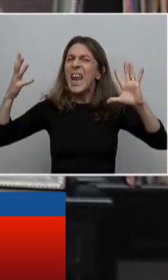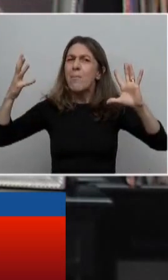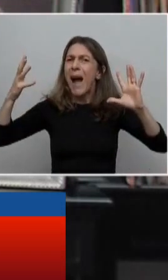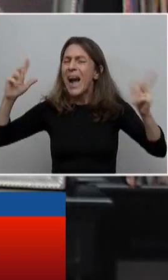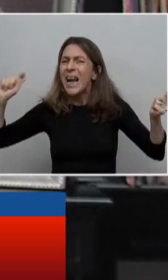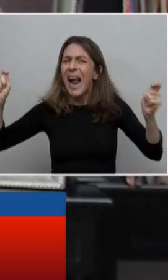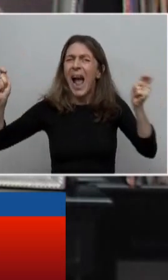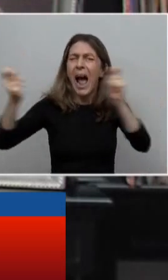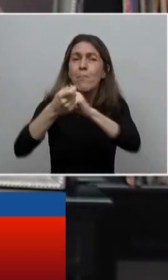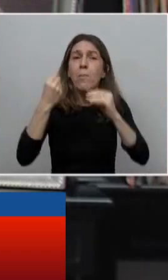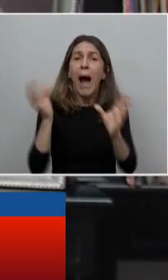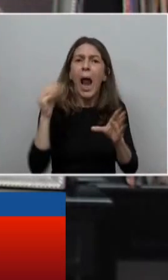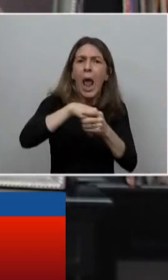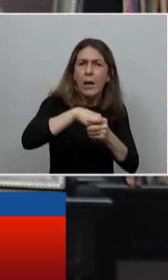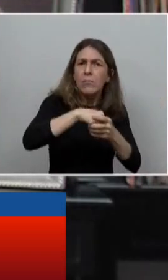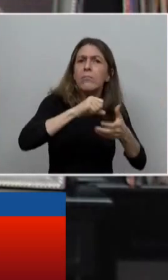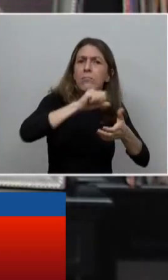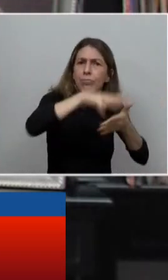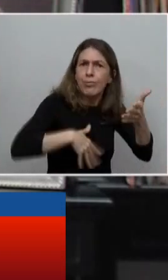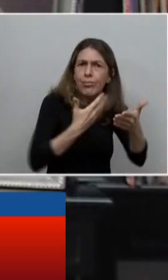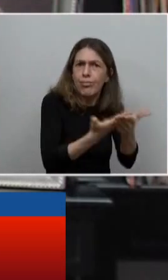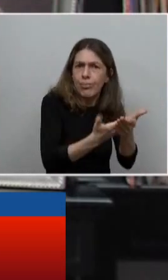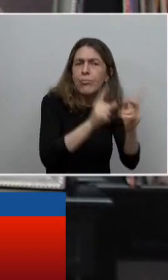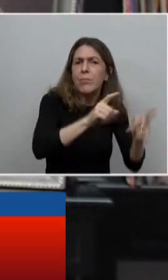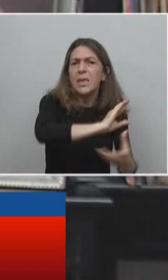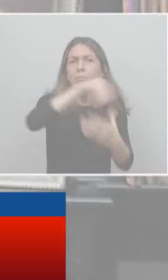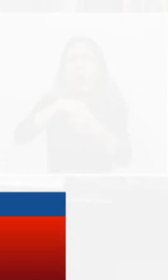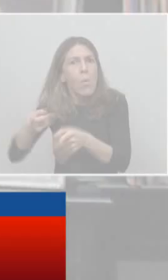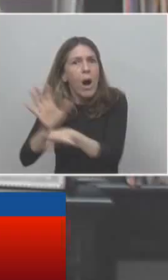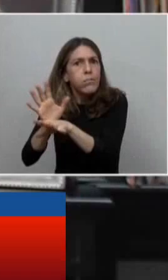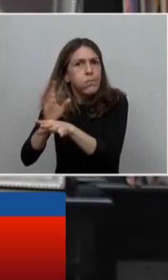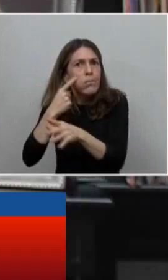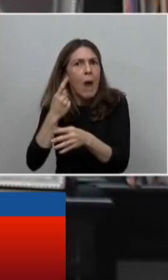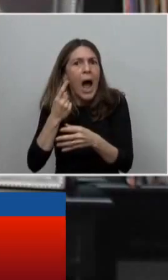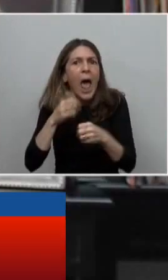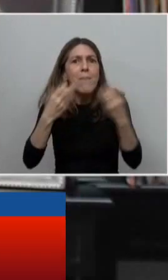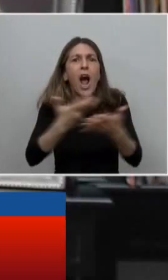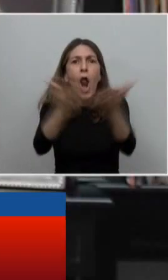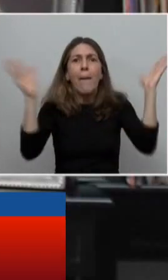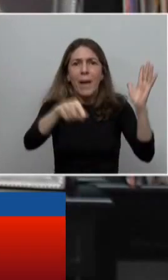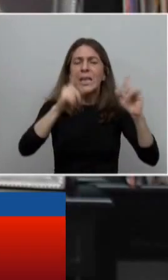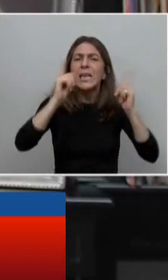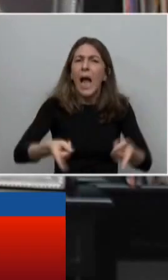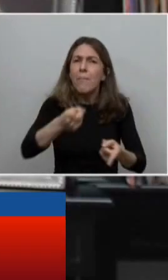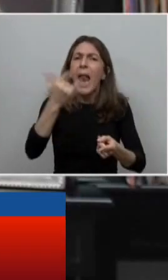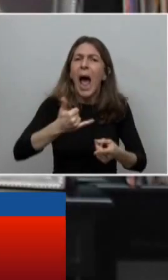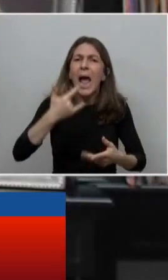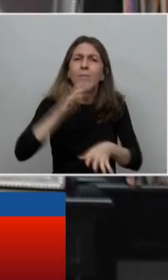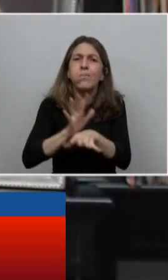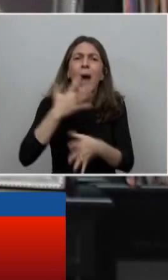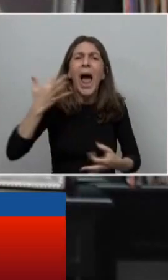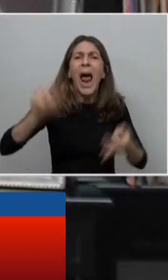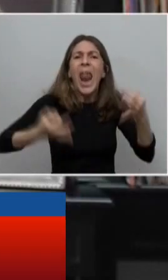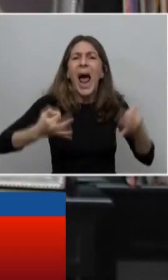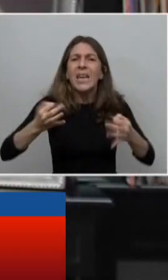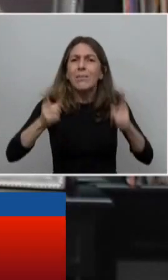y Mitigación a presentarse en la COP26 de Glasgow. También, reconfiguración de los análisis que